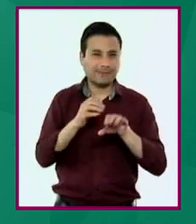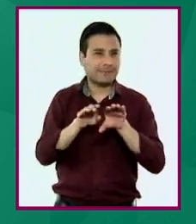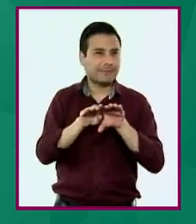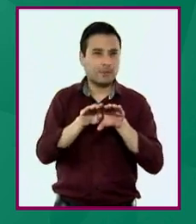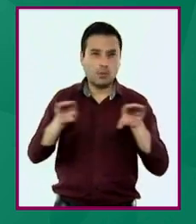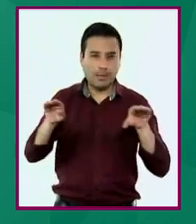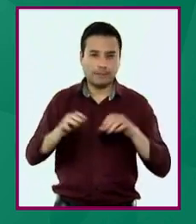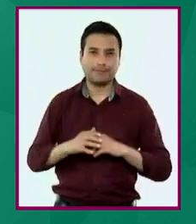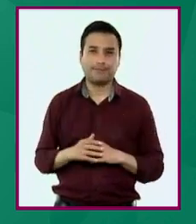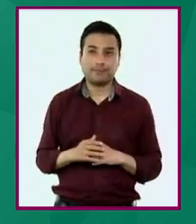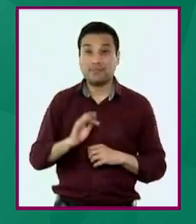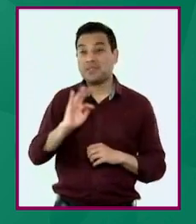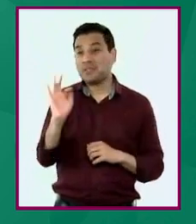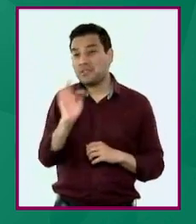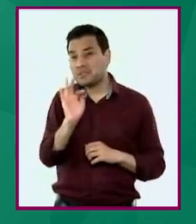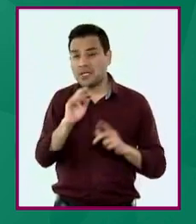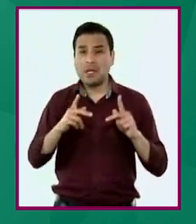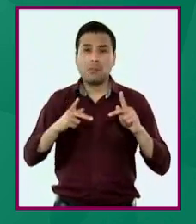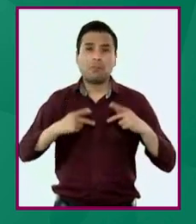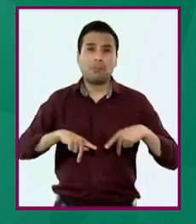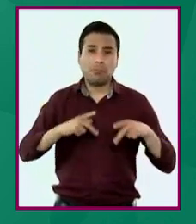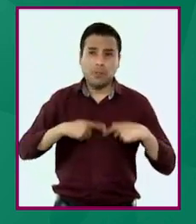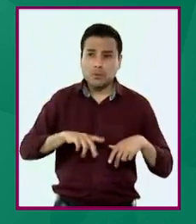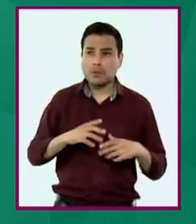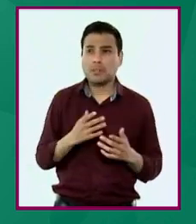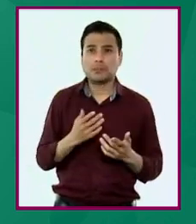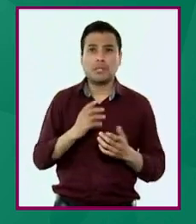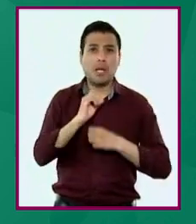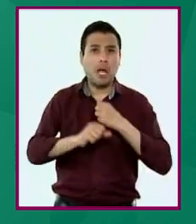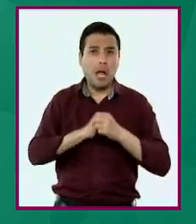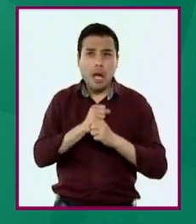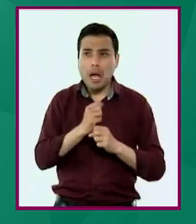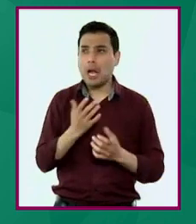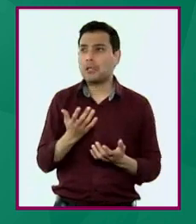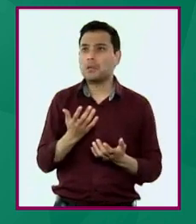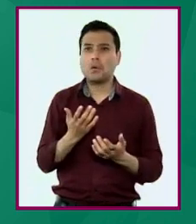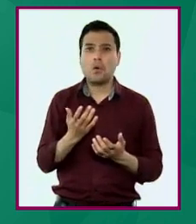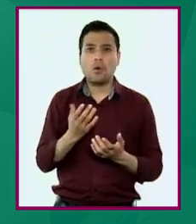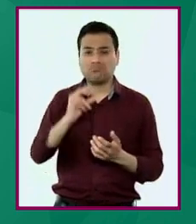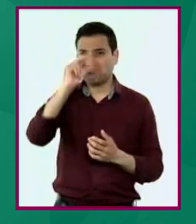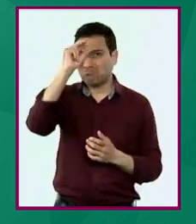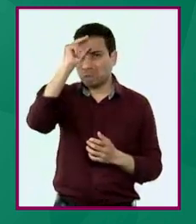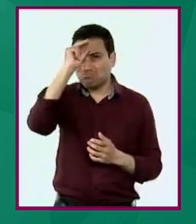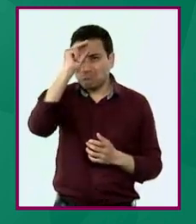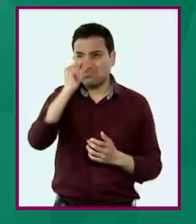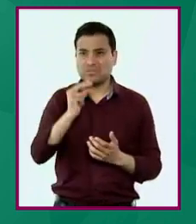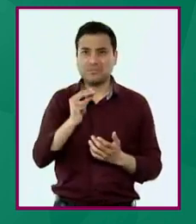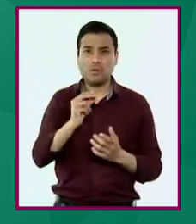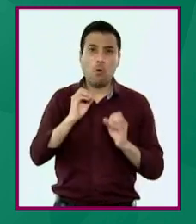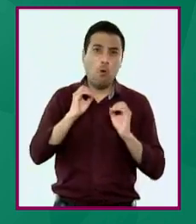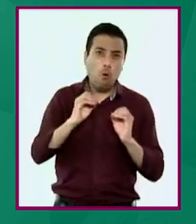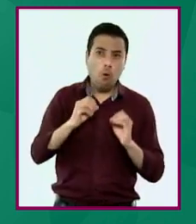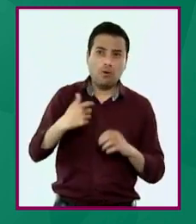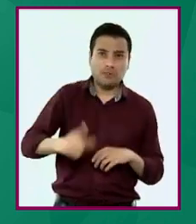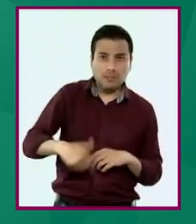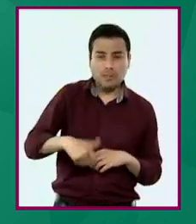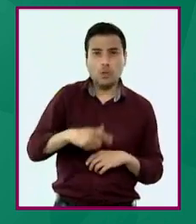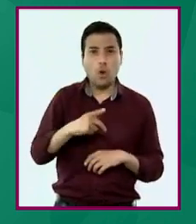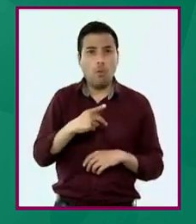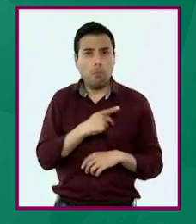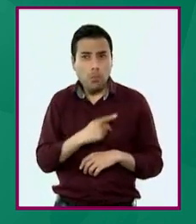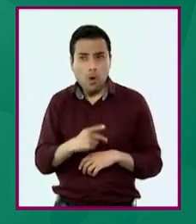todas y todos, sin importar diferencias de edad, de capacidades, género, culturales,